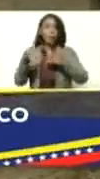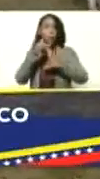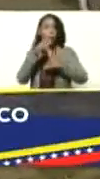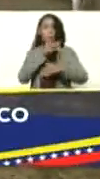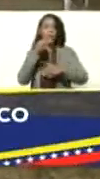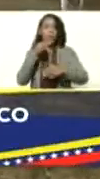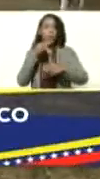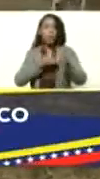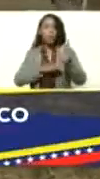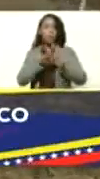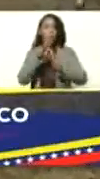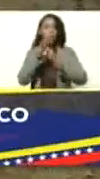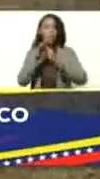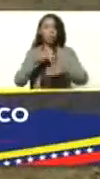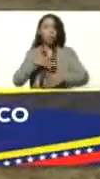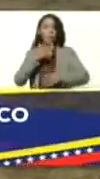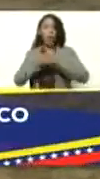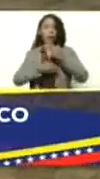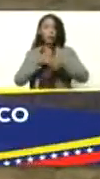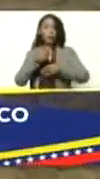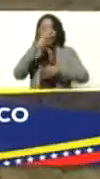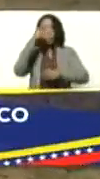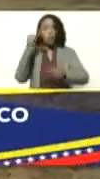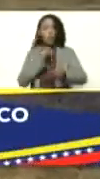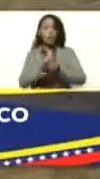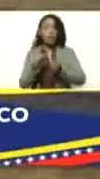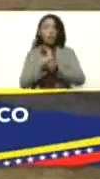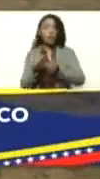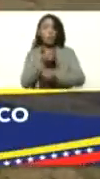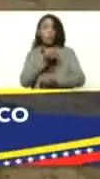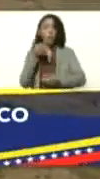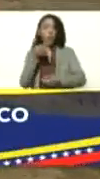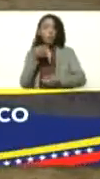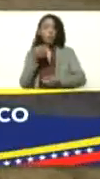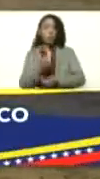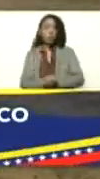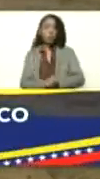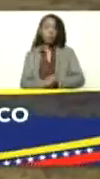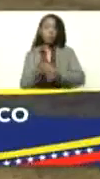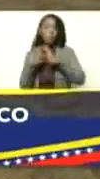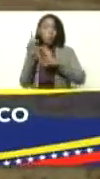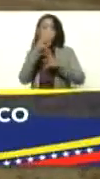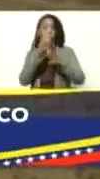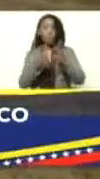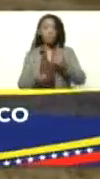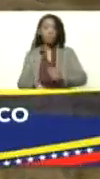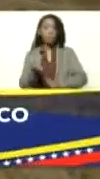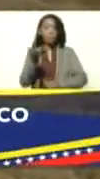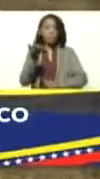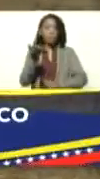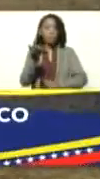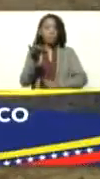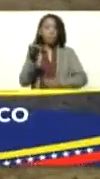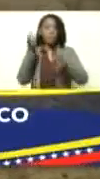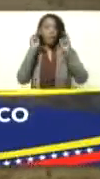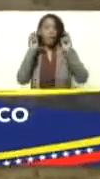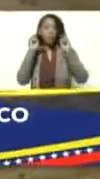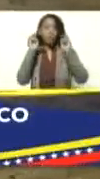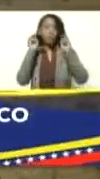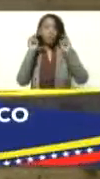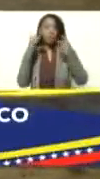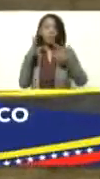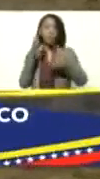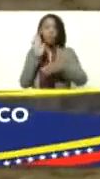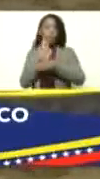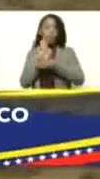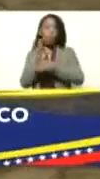la posibilidad de elaborar quesos de excelente calidad. Otra característica importante es el contenido de una